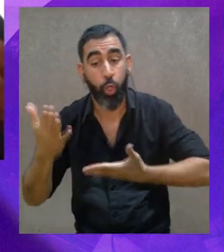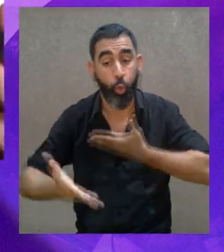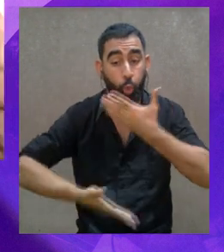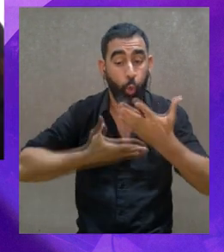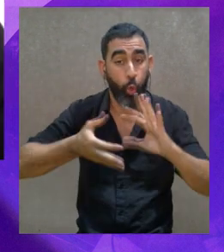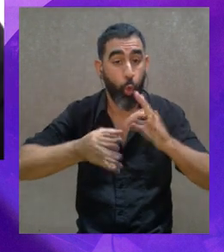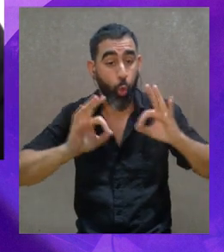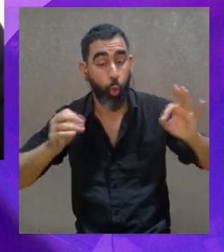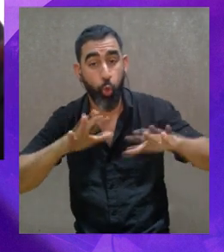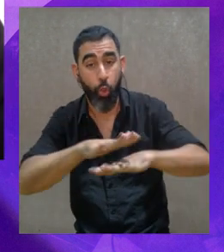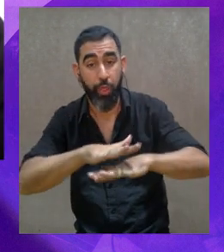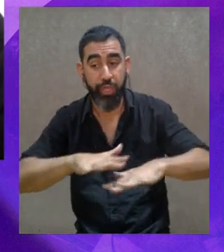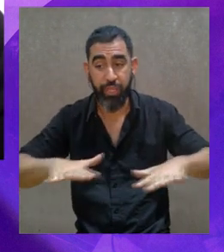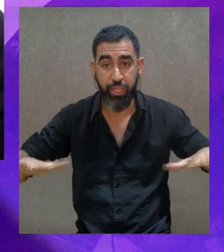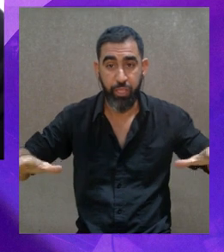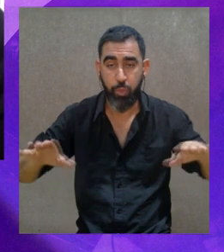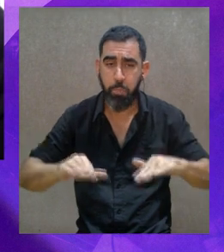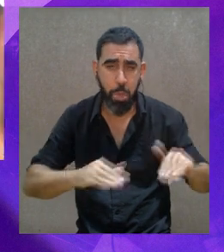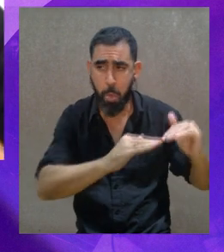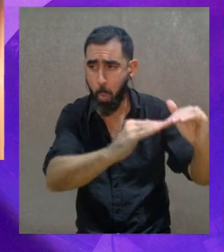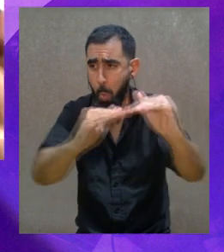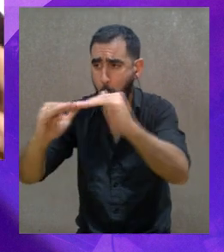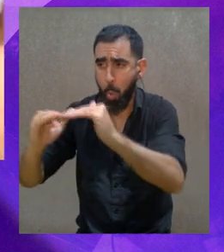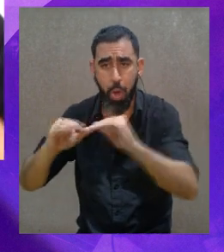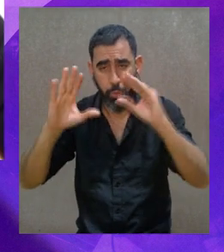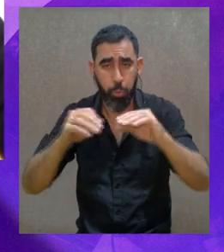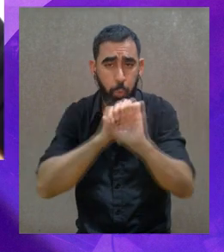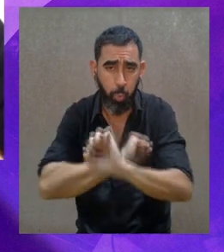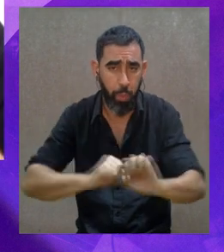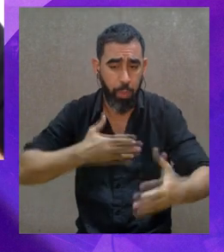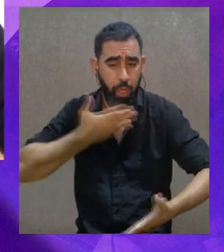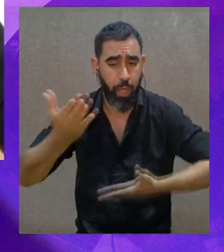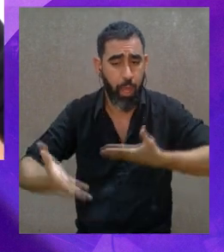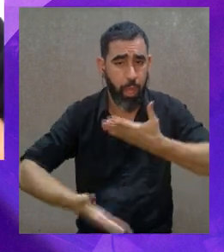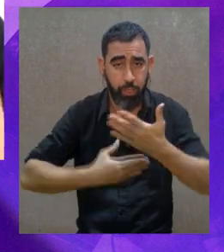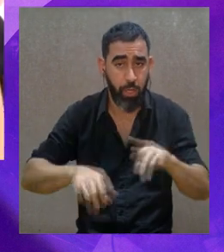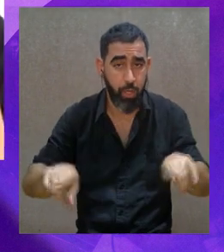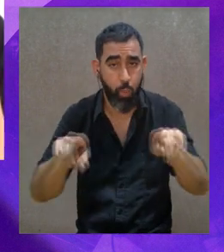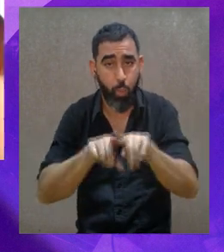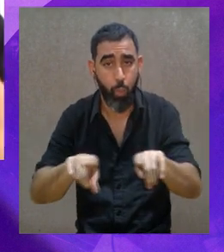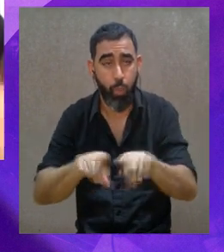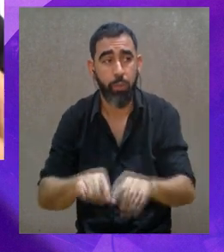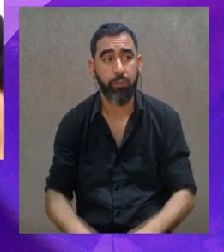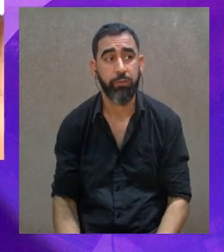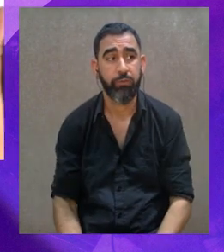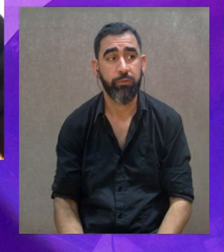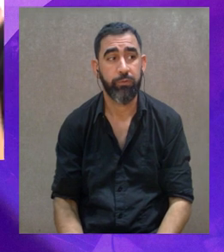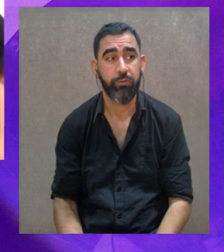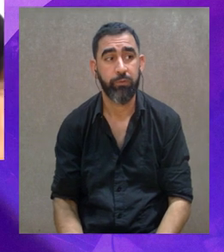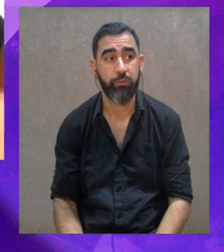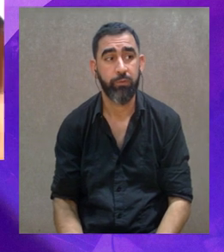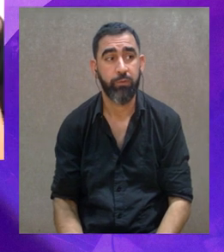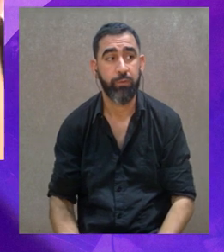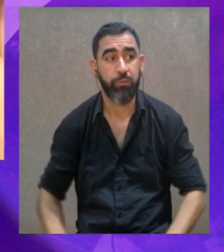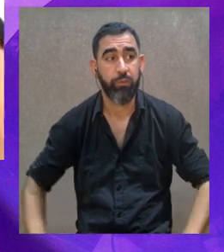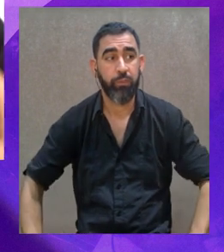sentarse a hacer una derivada o una integral. En realidad son cosas complementarias y que son necesarias para el desarrollo de todos los